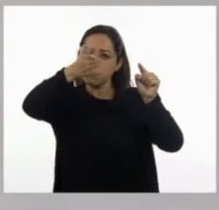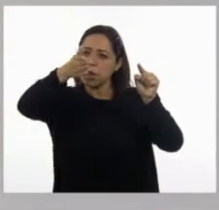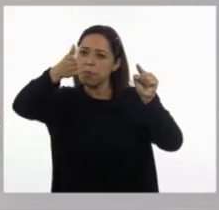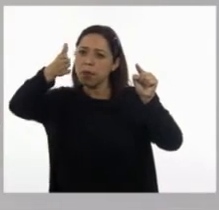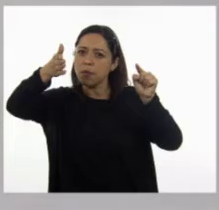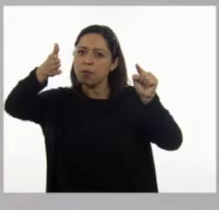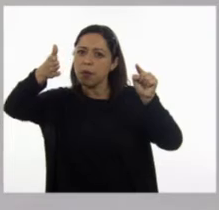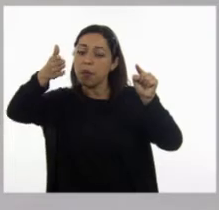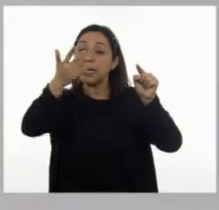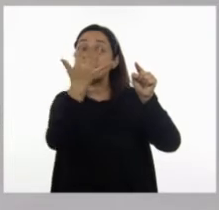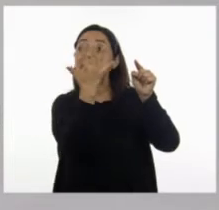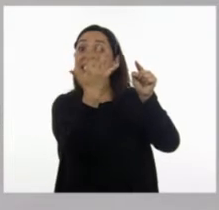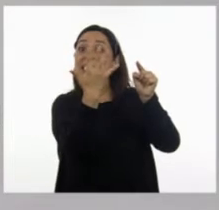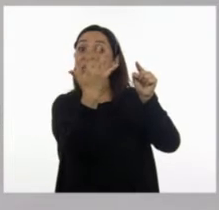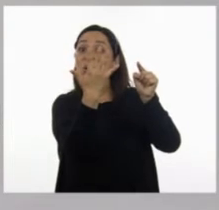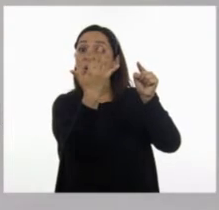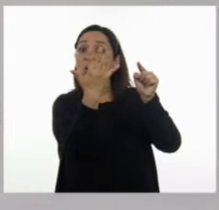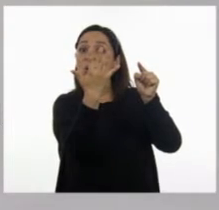cinco.